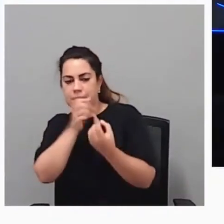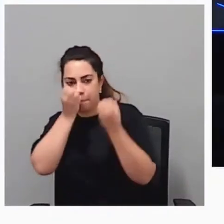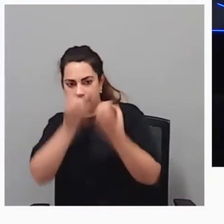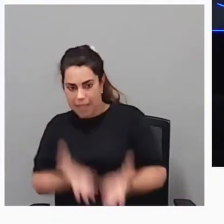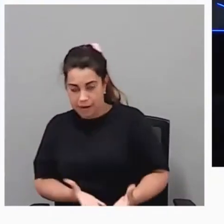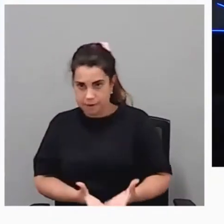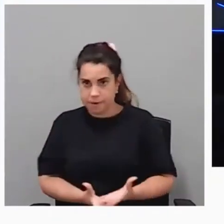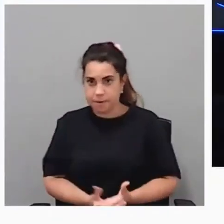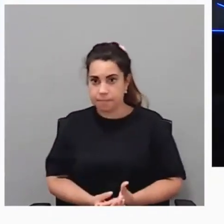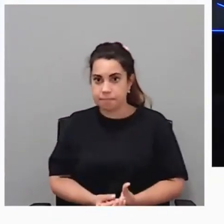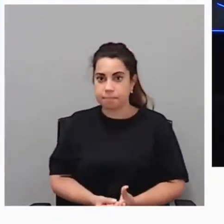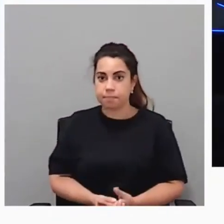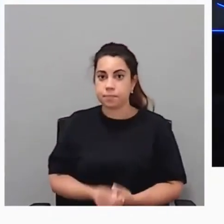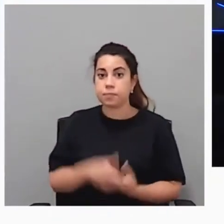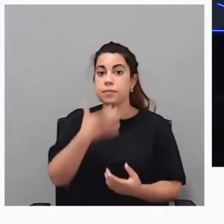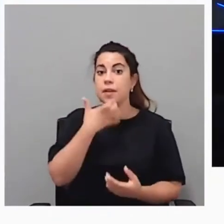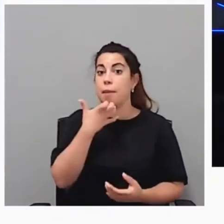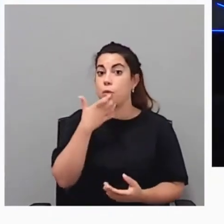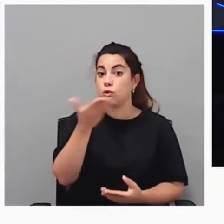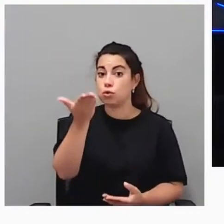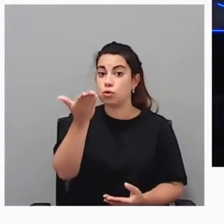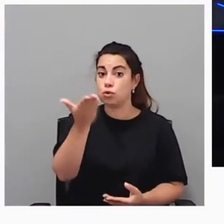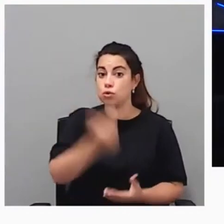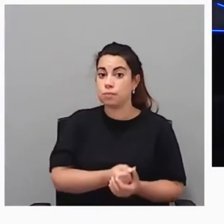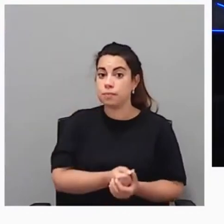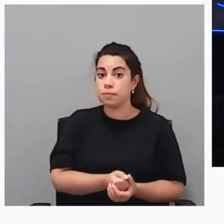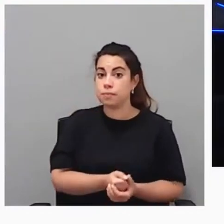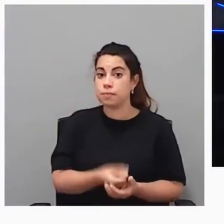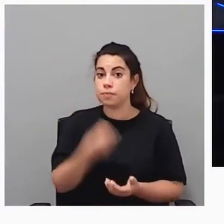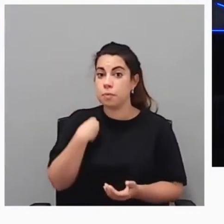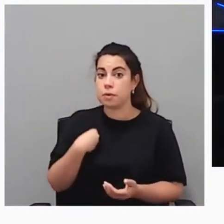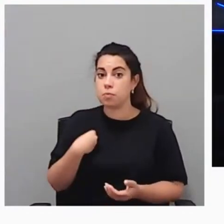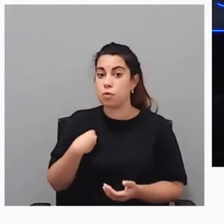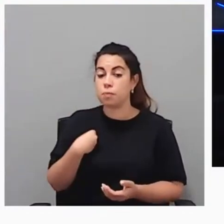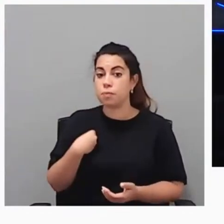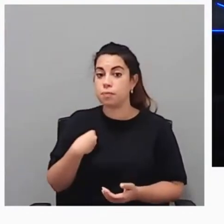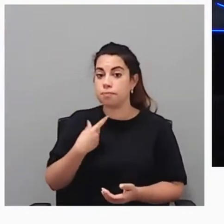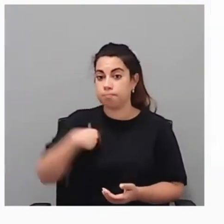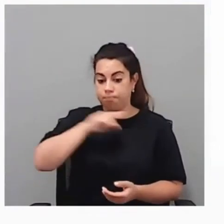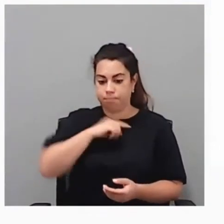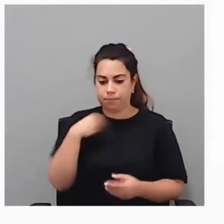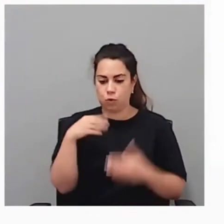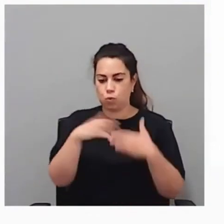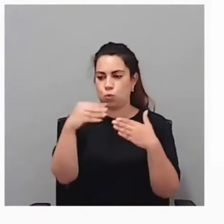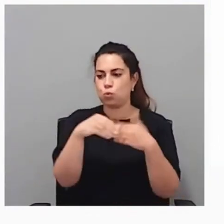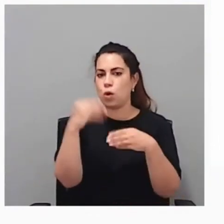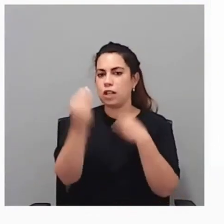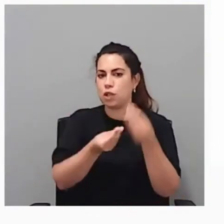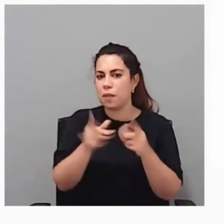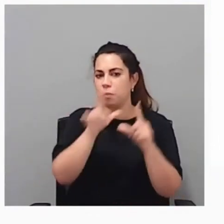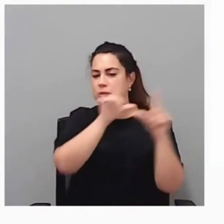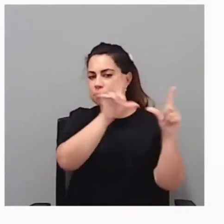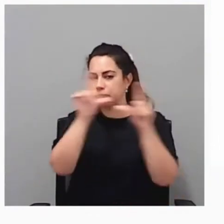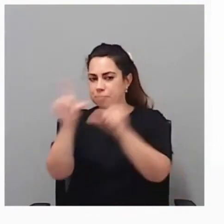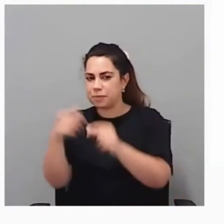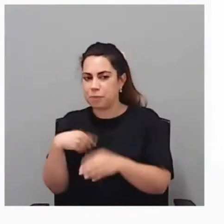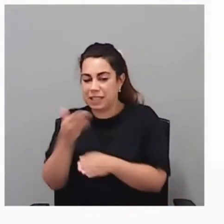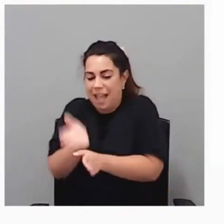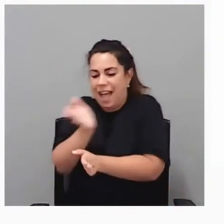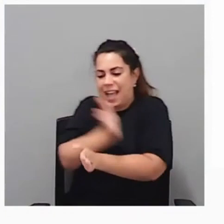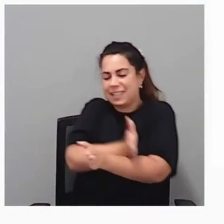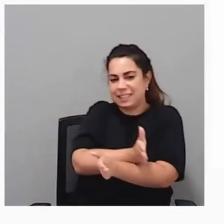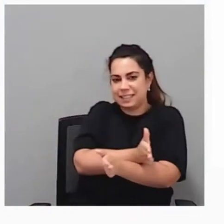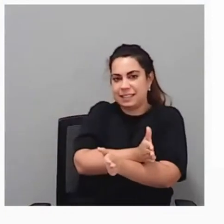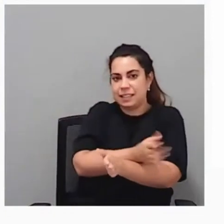Estos son algunos ejemplos que hacemos, que hemos hecho con los chicos y chicas. Se les anticipa una prueba de